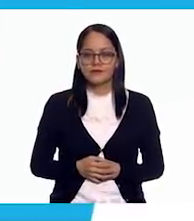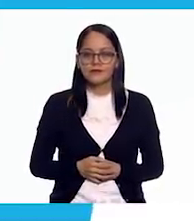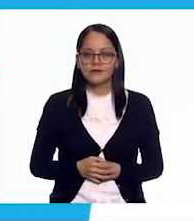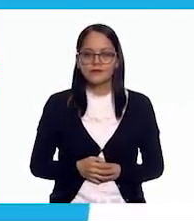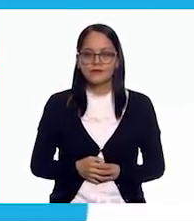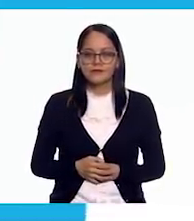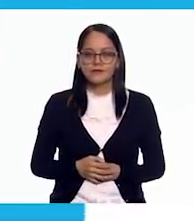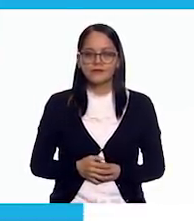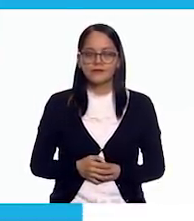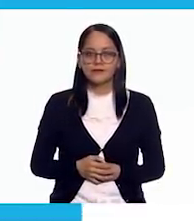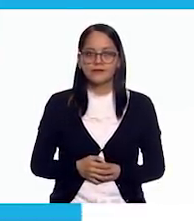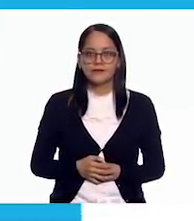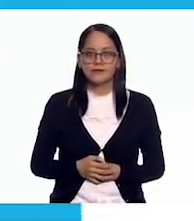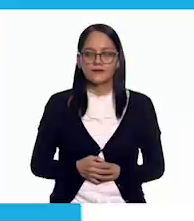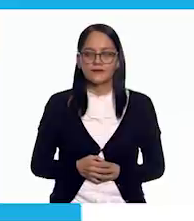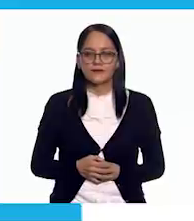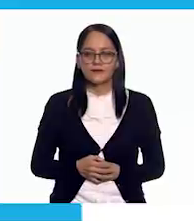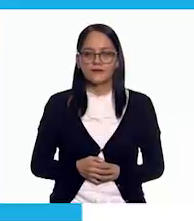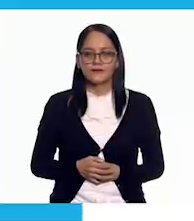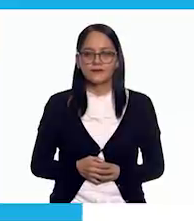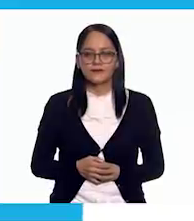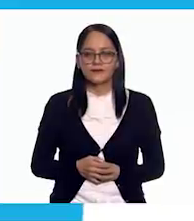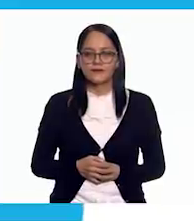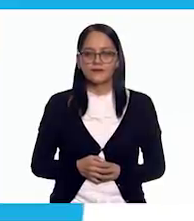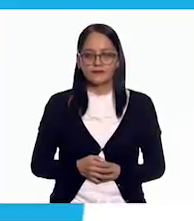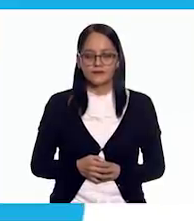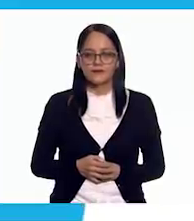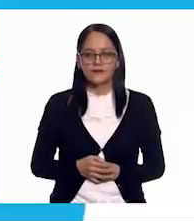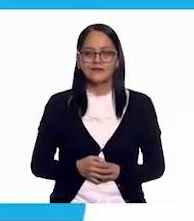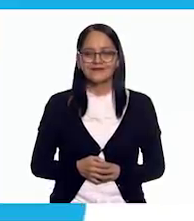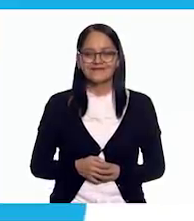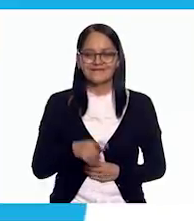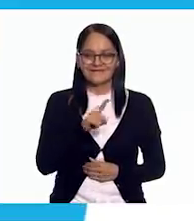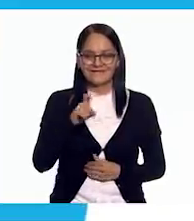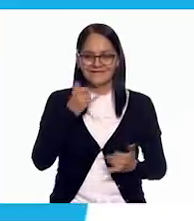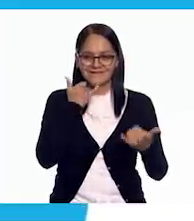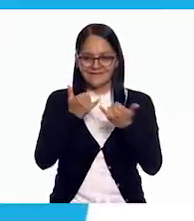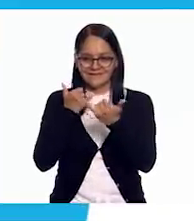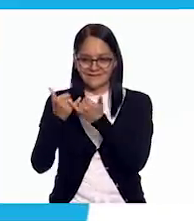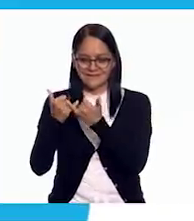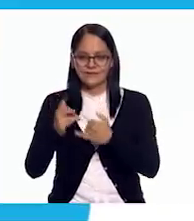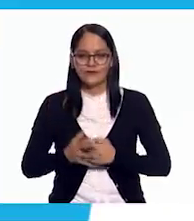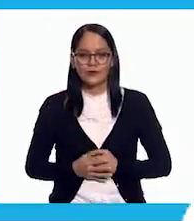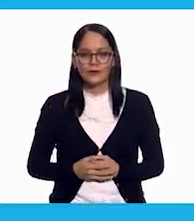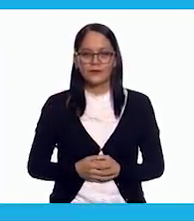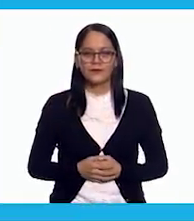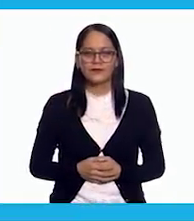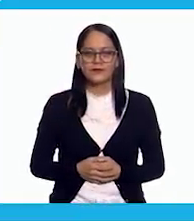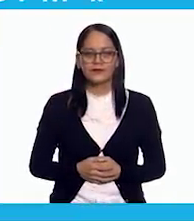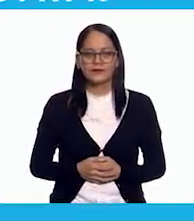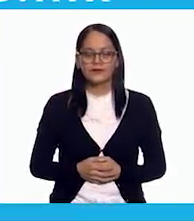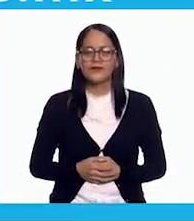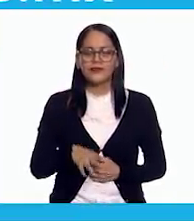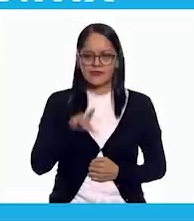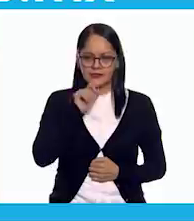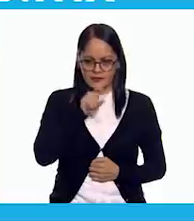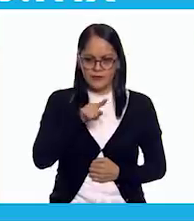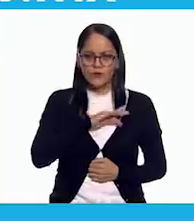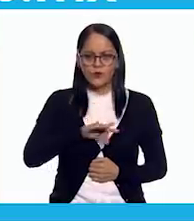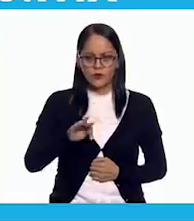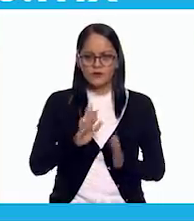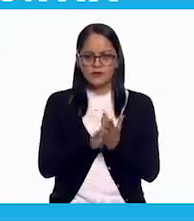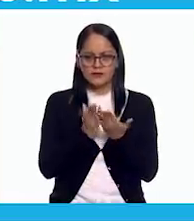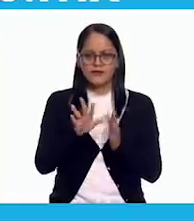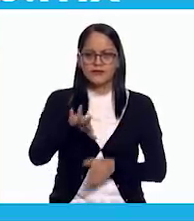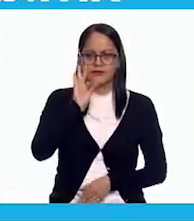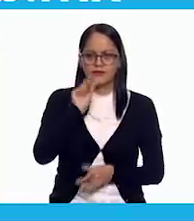-720413. ¡100 líneas! También puedes encontrar